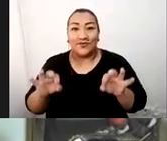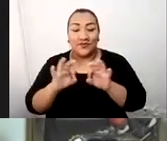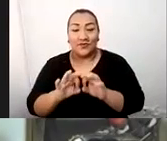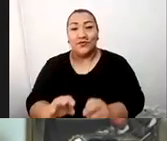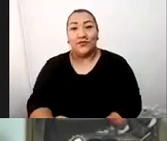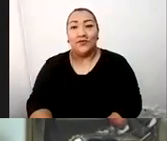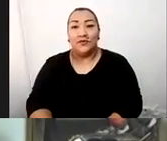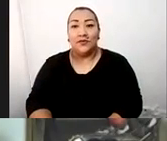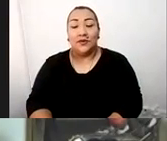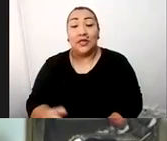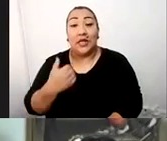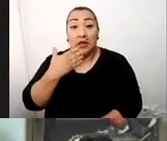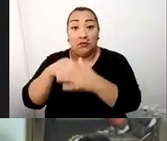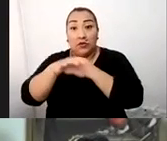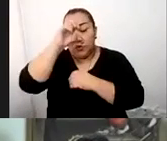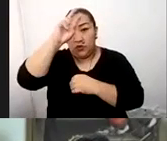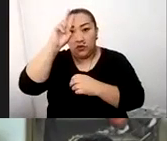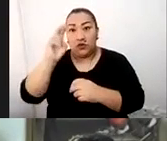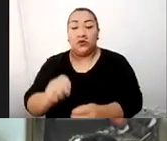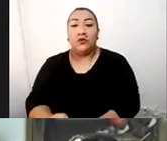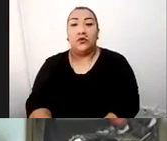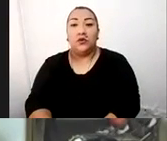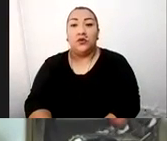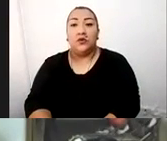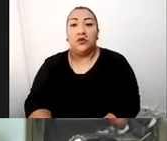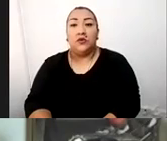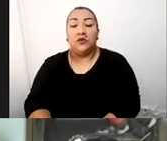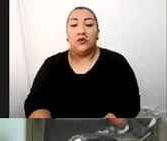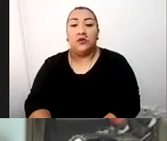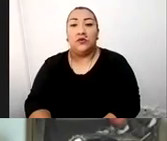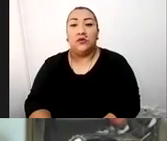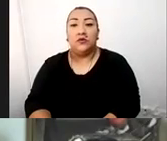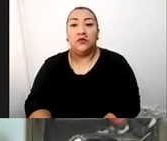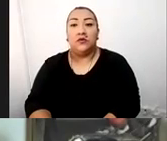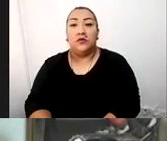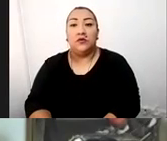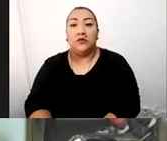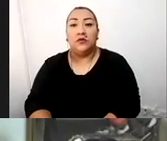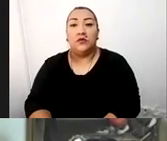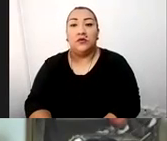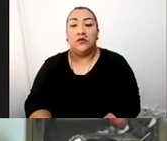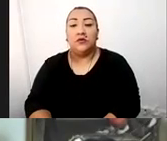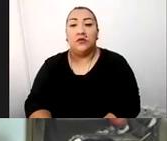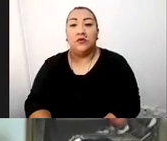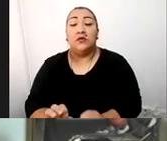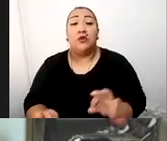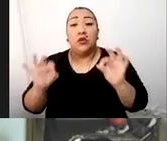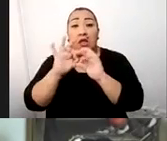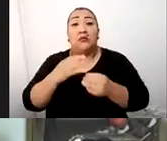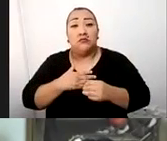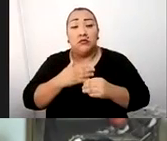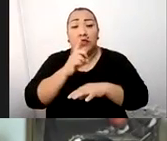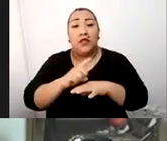Tenemos en Cusco mucha biodiversidad. Es importante para nosotros desarrollar este